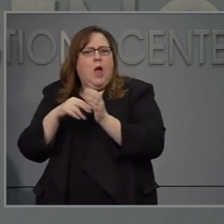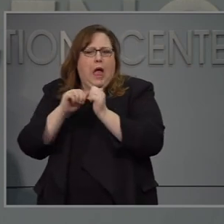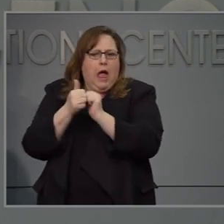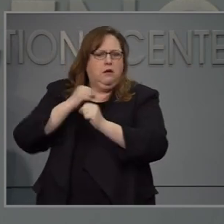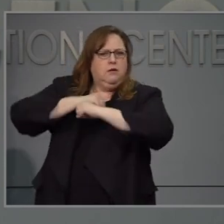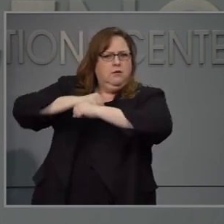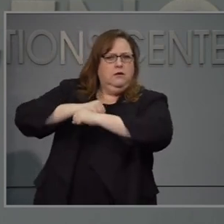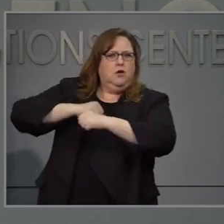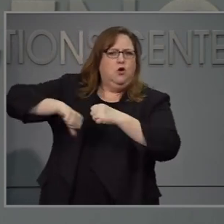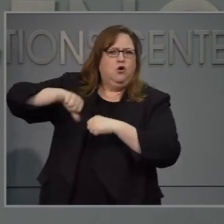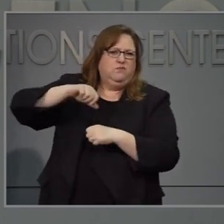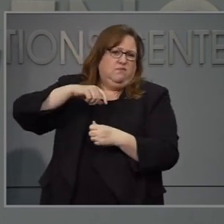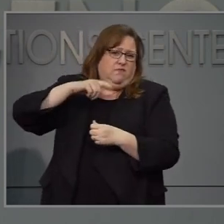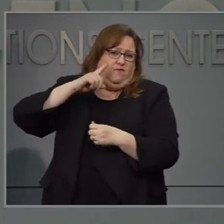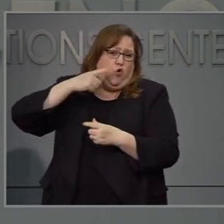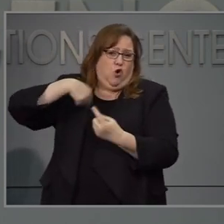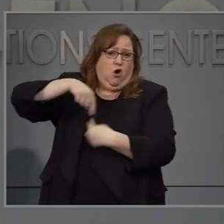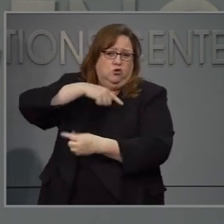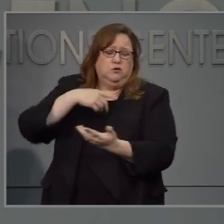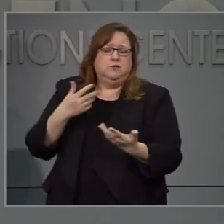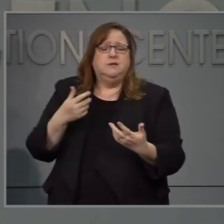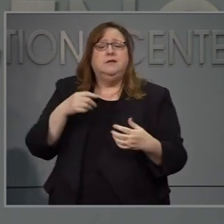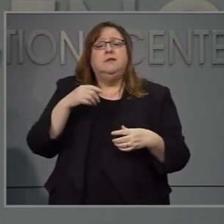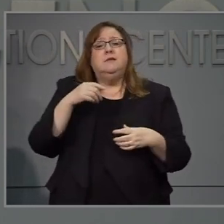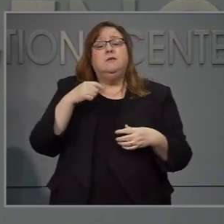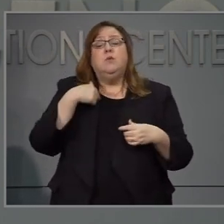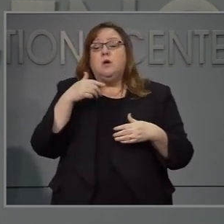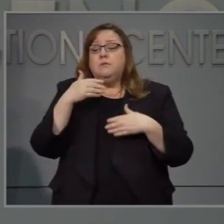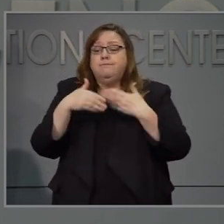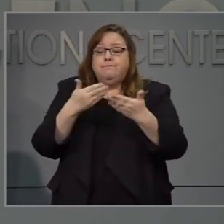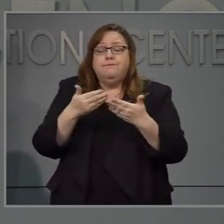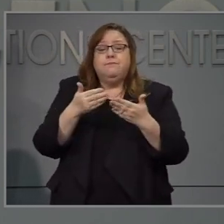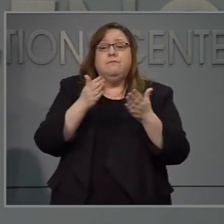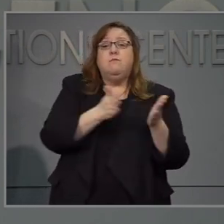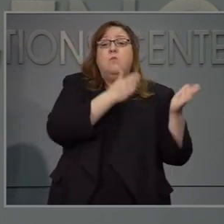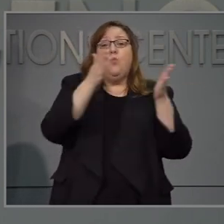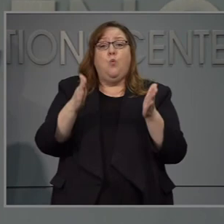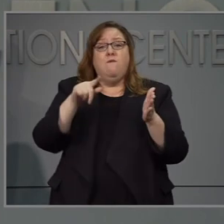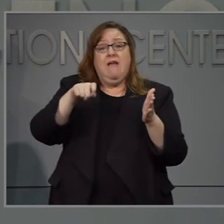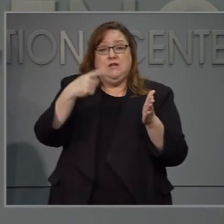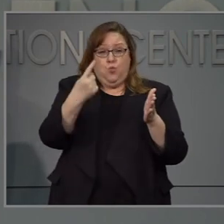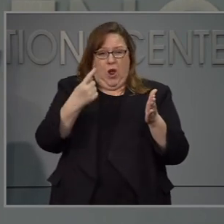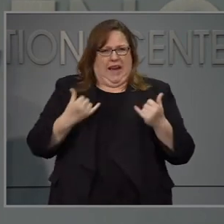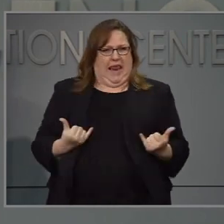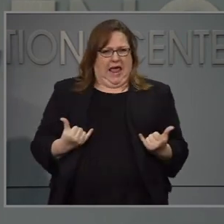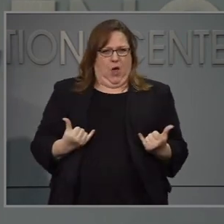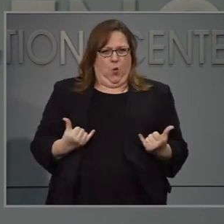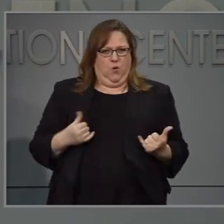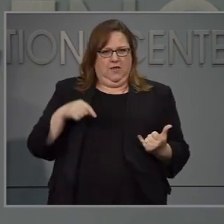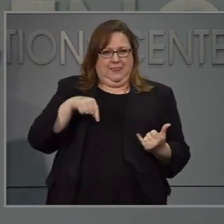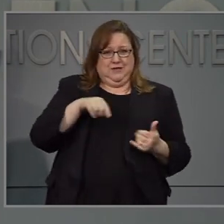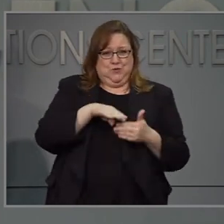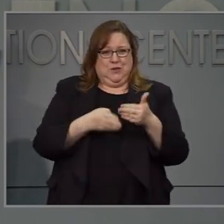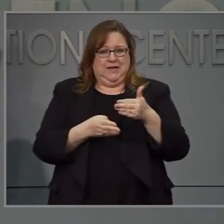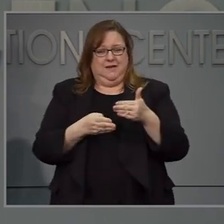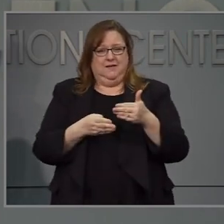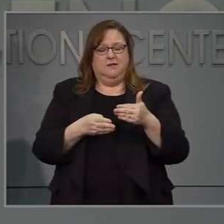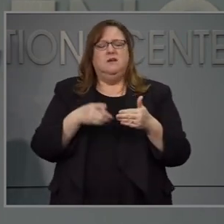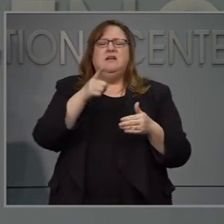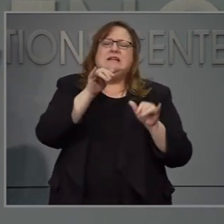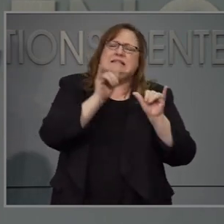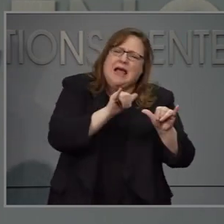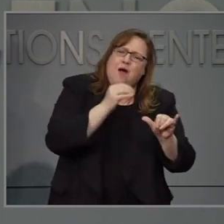agregar estas otras actividades. Así que al pasar a fase uno esta tarde, recuerden permanezcan en casa si pueden, pero si se van,